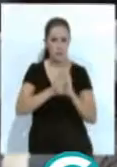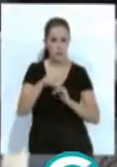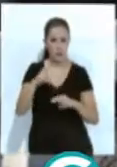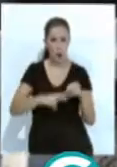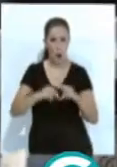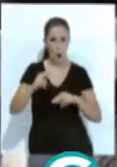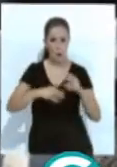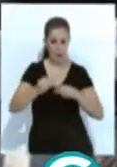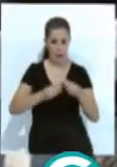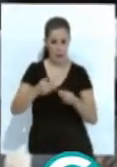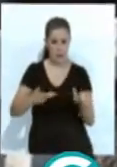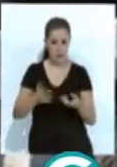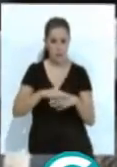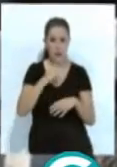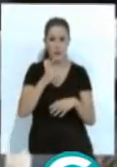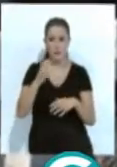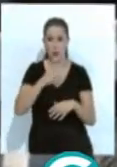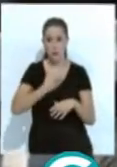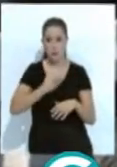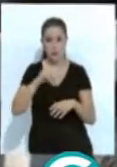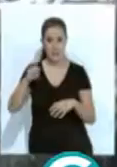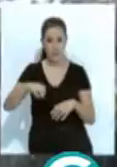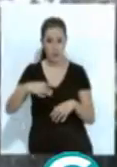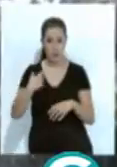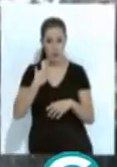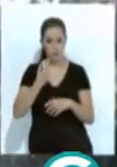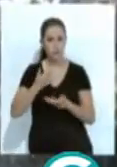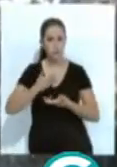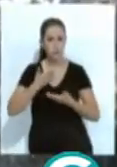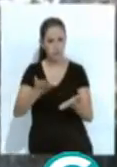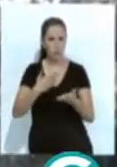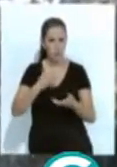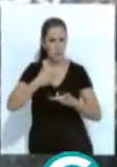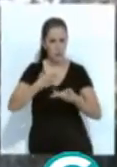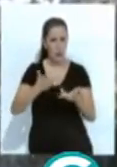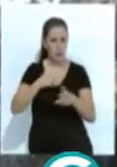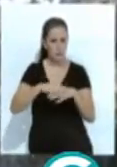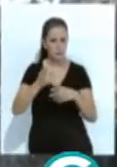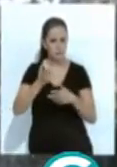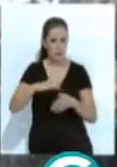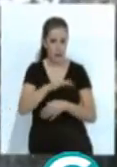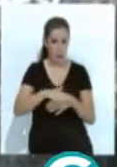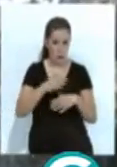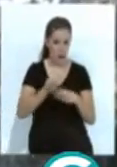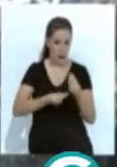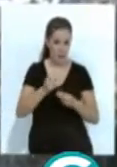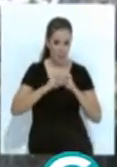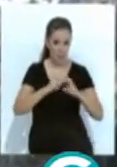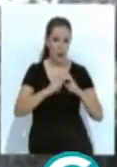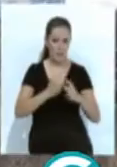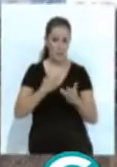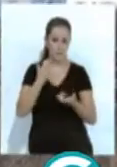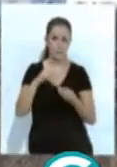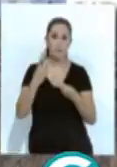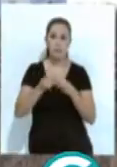obras e instalaciones, mientras que el Ayuntamiento de San Fernando ha cedido los terrenos para su ubicación. Esta nueva subestación